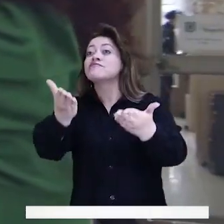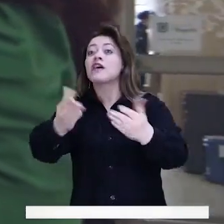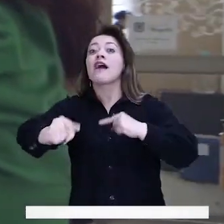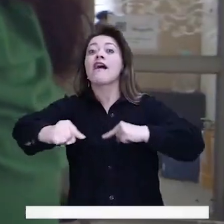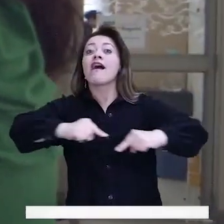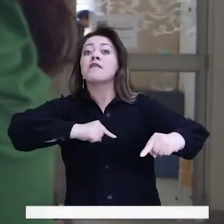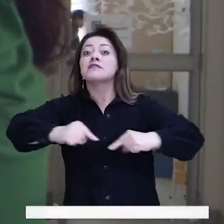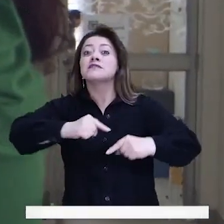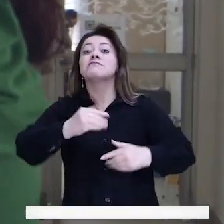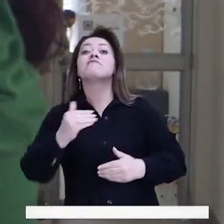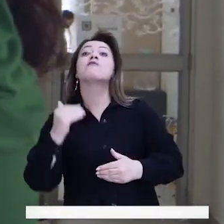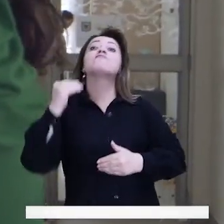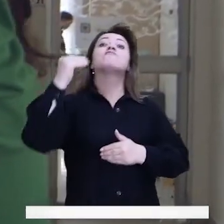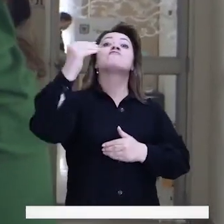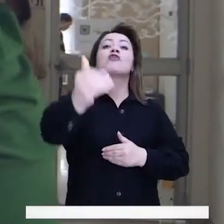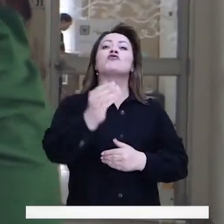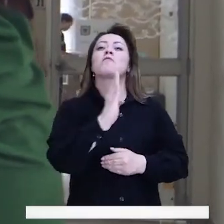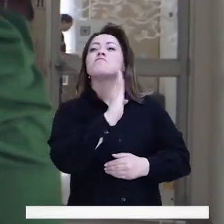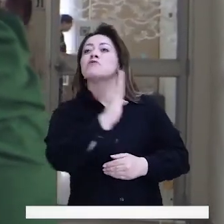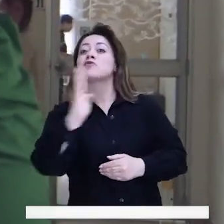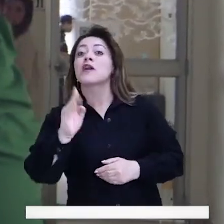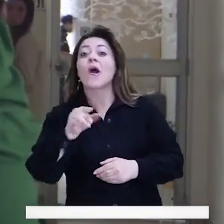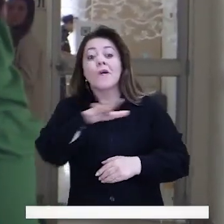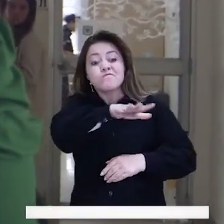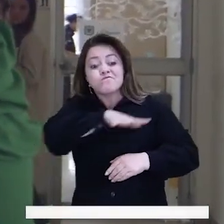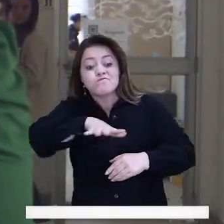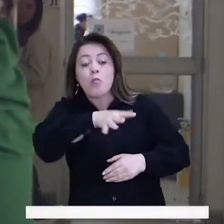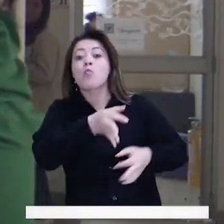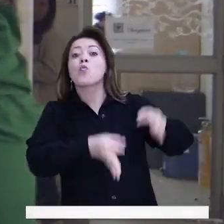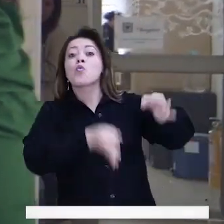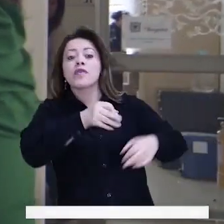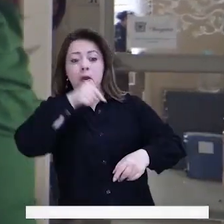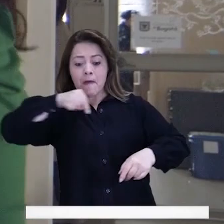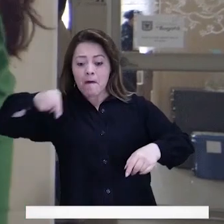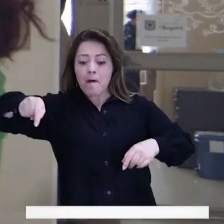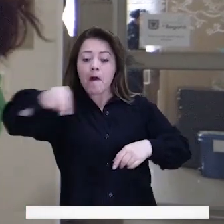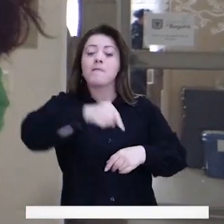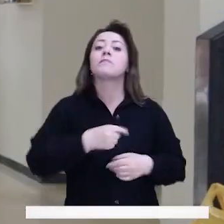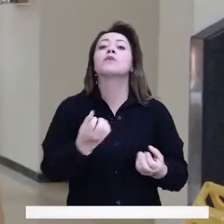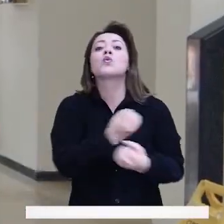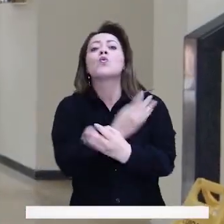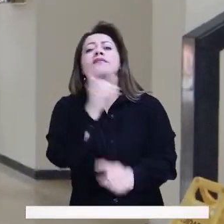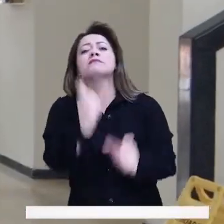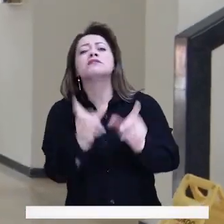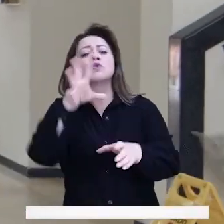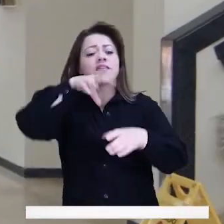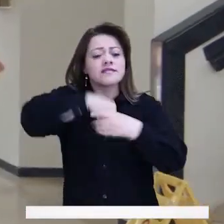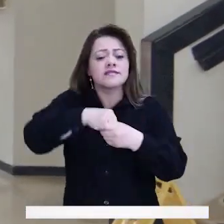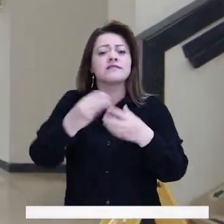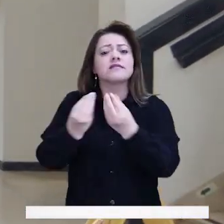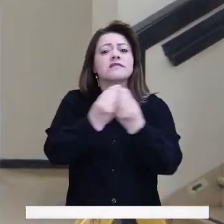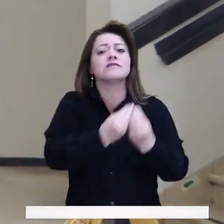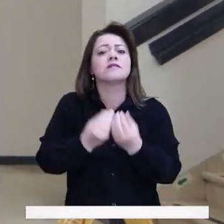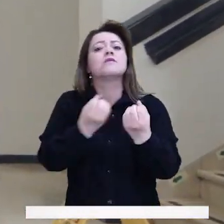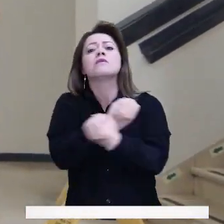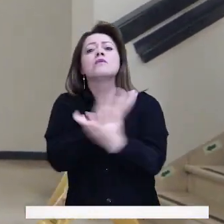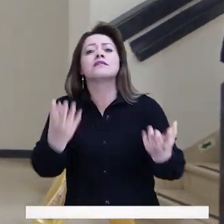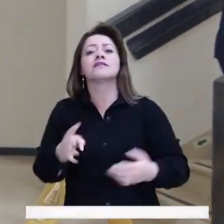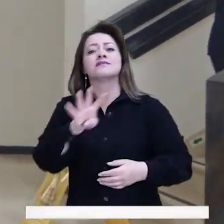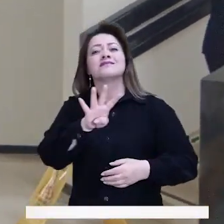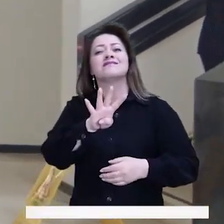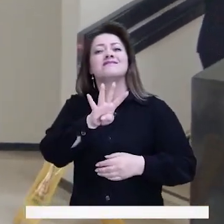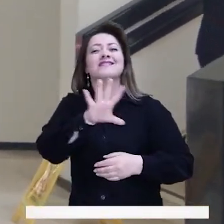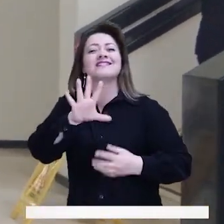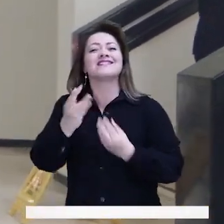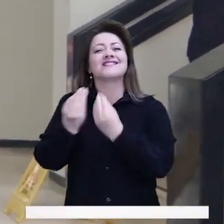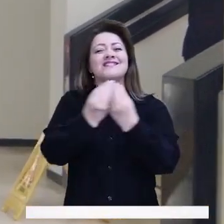jurídica del Consejo y al fondo está la biblioteca del Consejo de Bogotá. ¿Cuántos concejales conforman el cabildo de